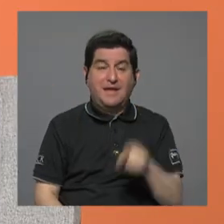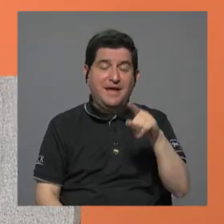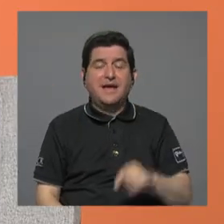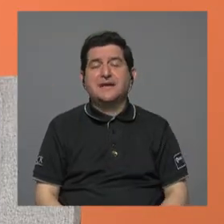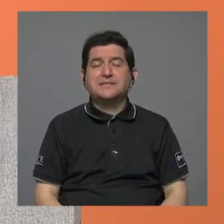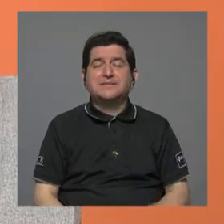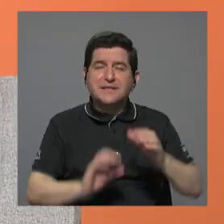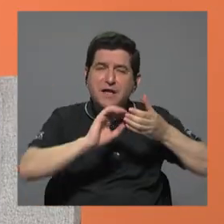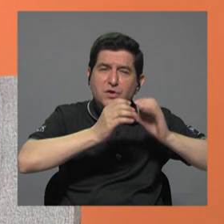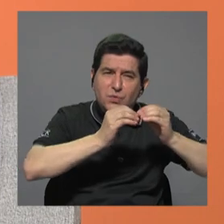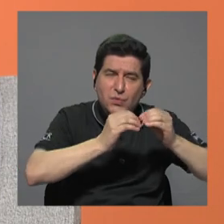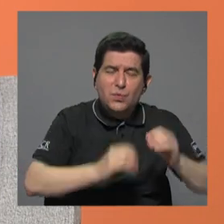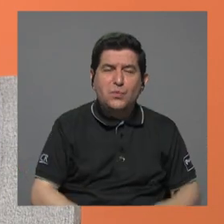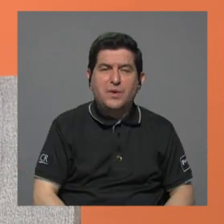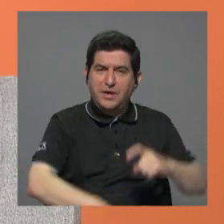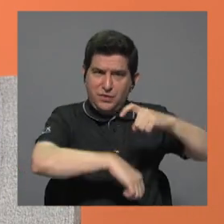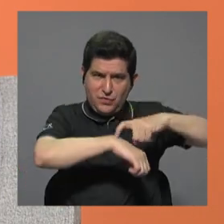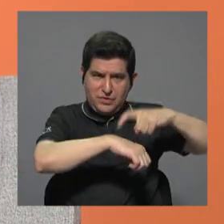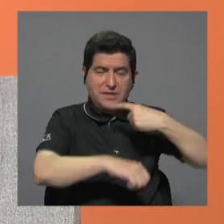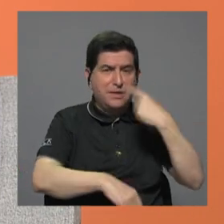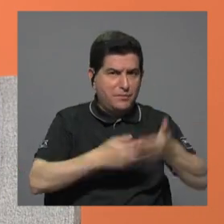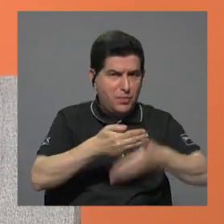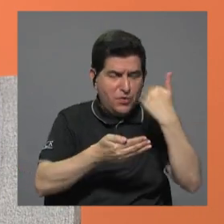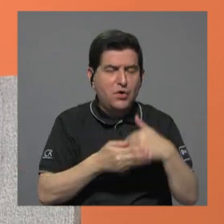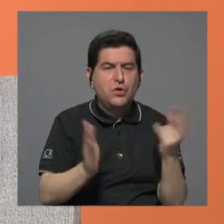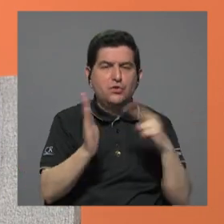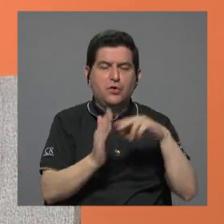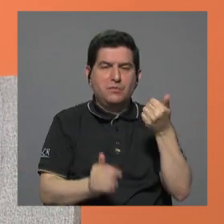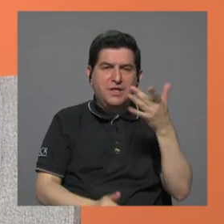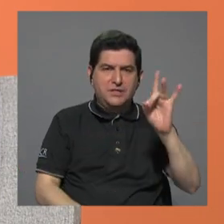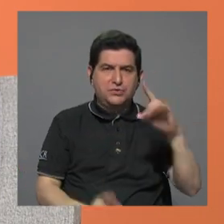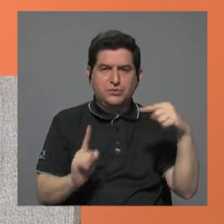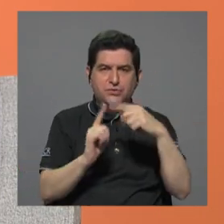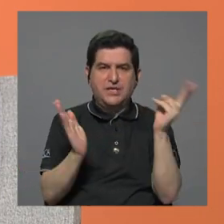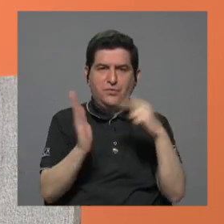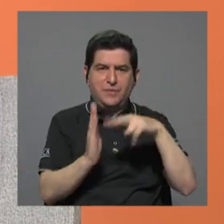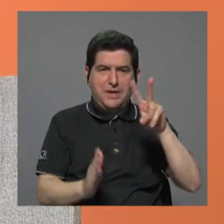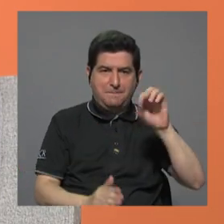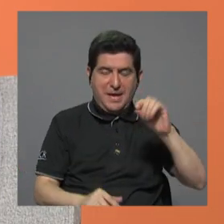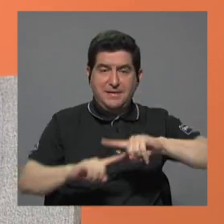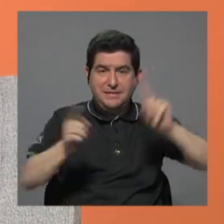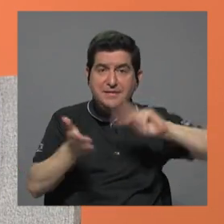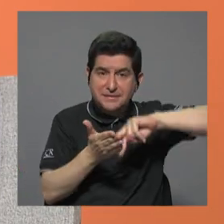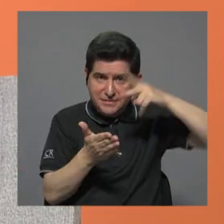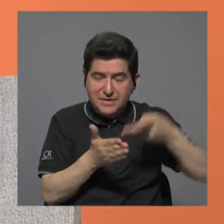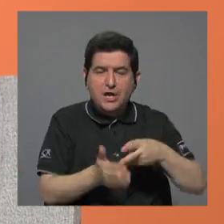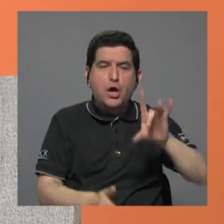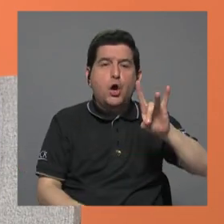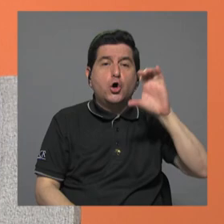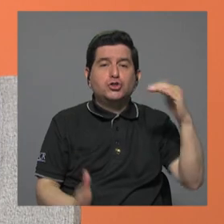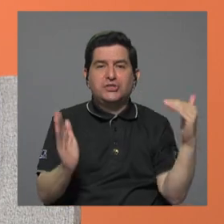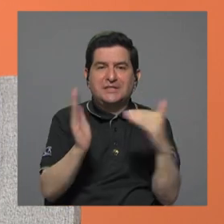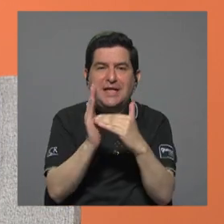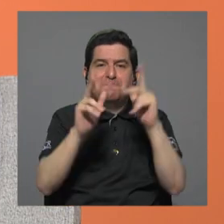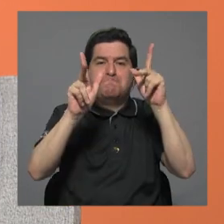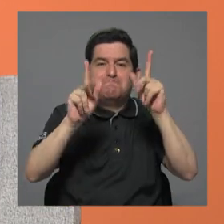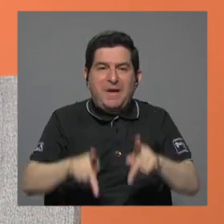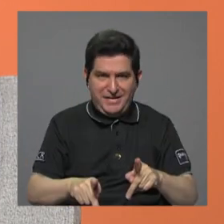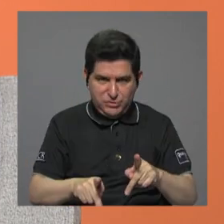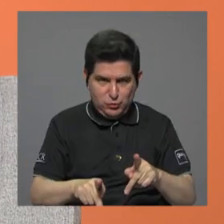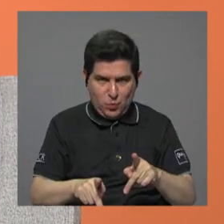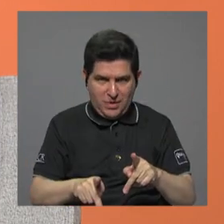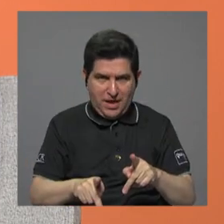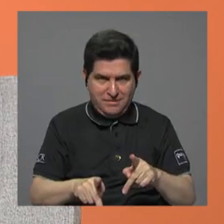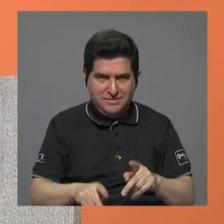promedio de ese periodo que usted señala, 2018-2020, pero que significan 800 mil personas